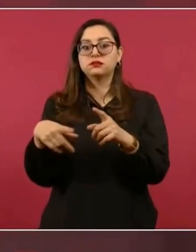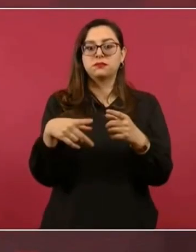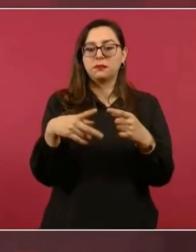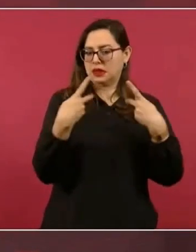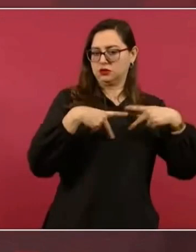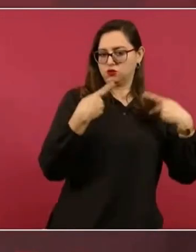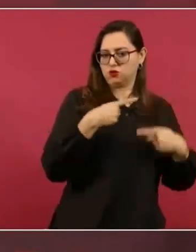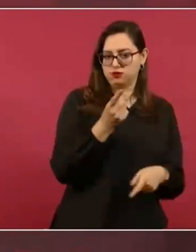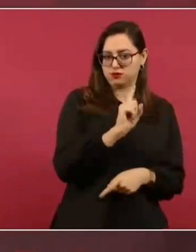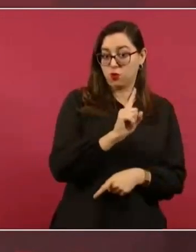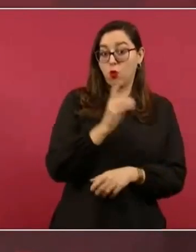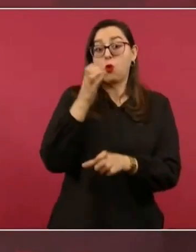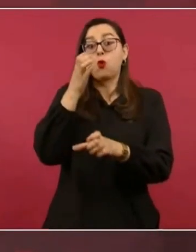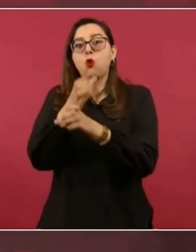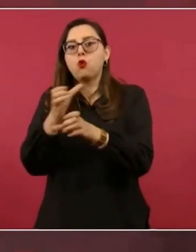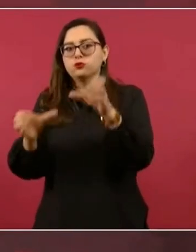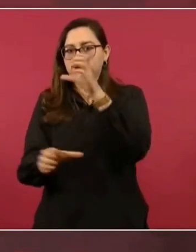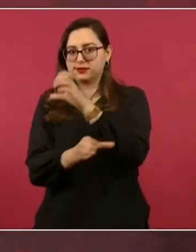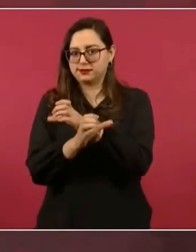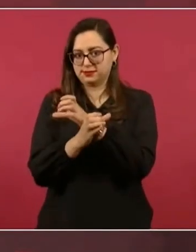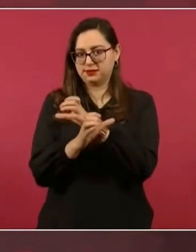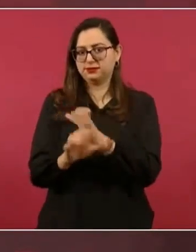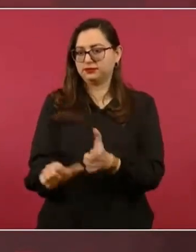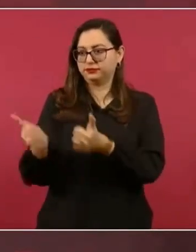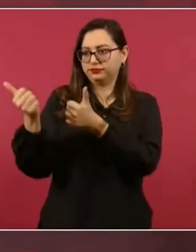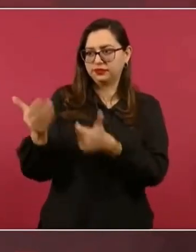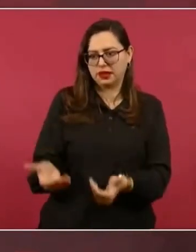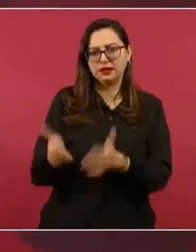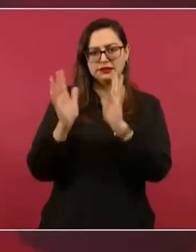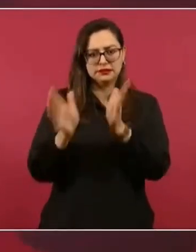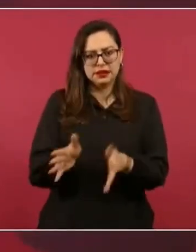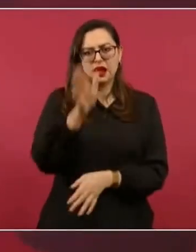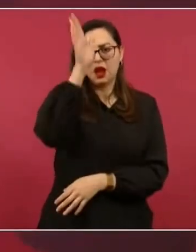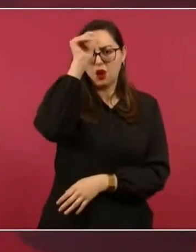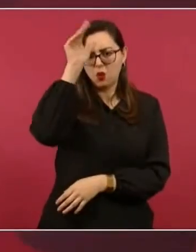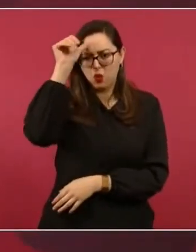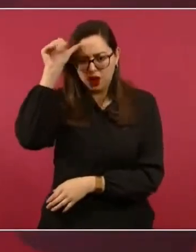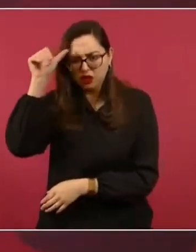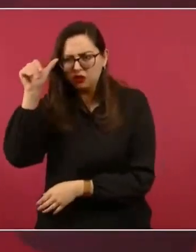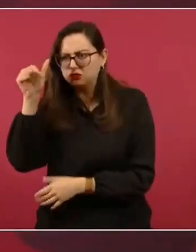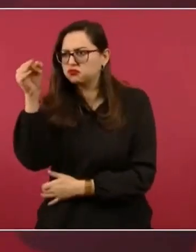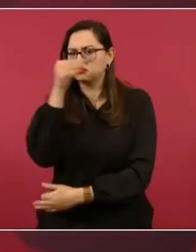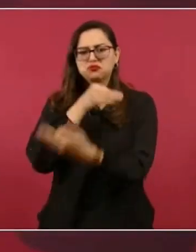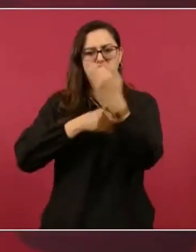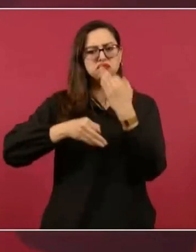que se dedican a la carga. Incluso me mandaron un documento